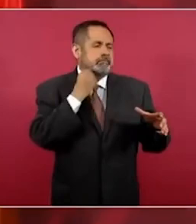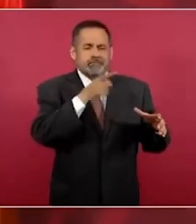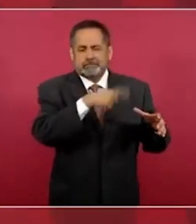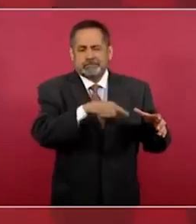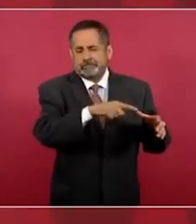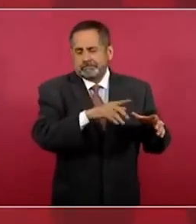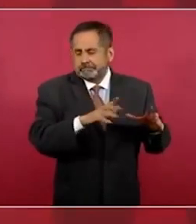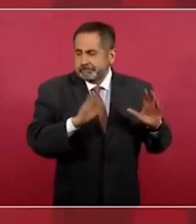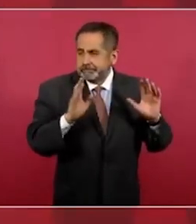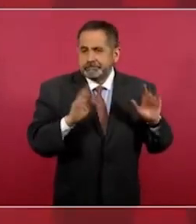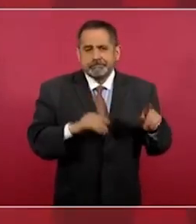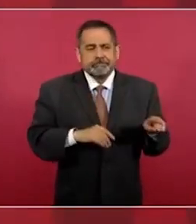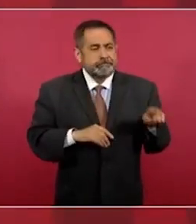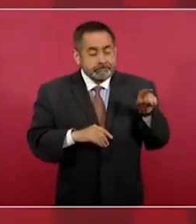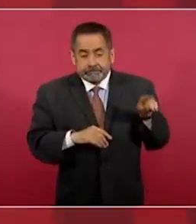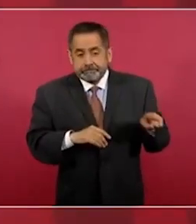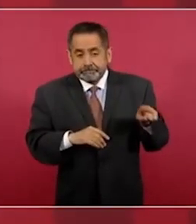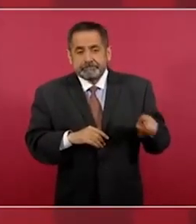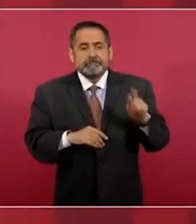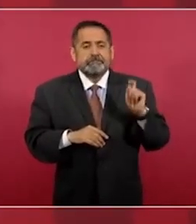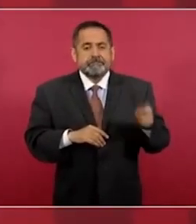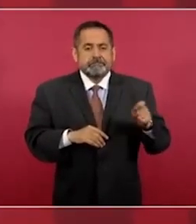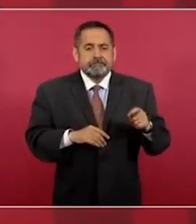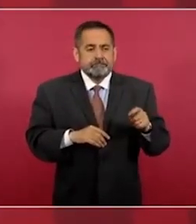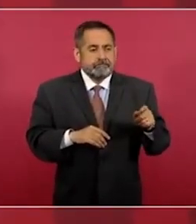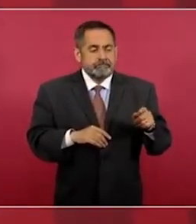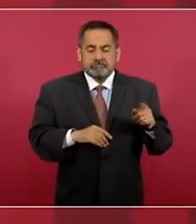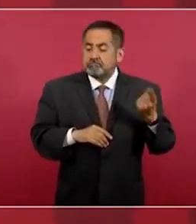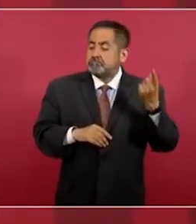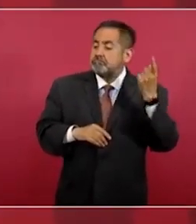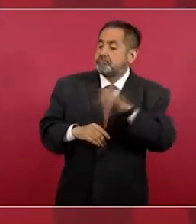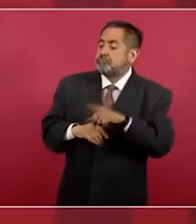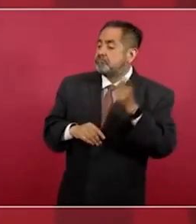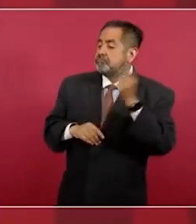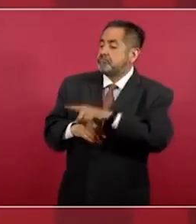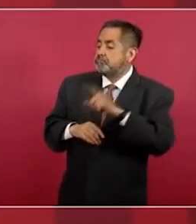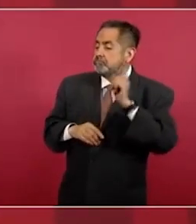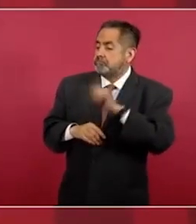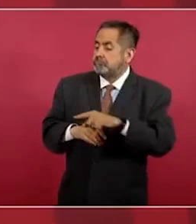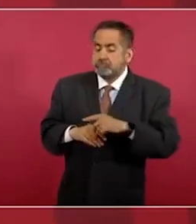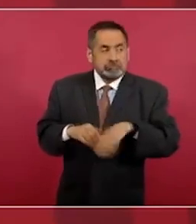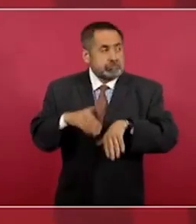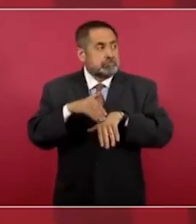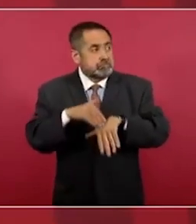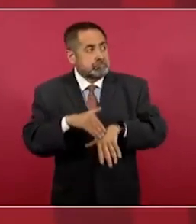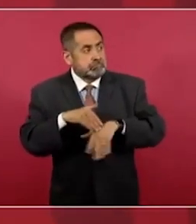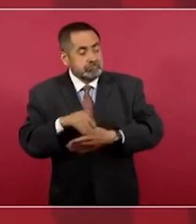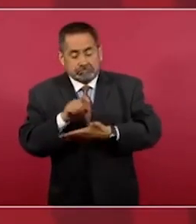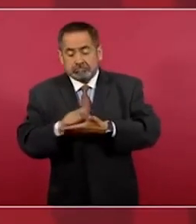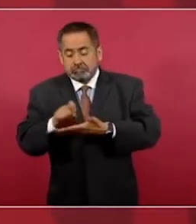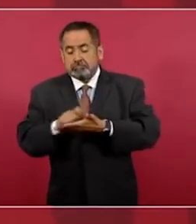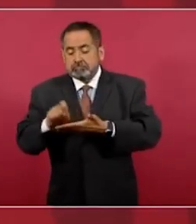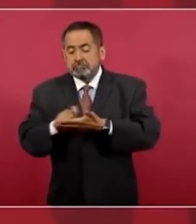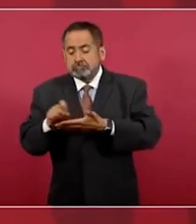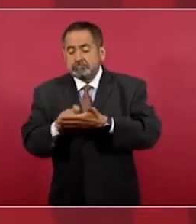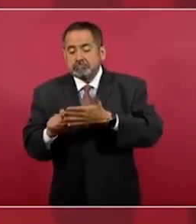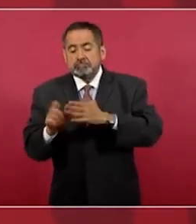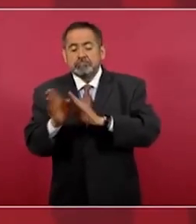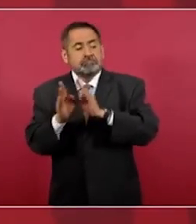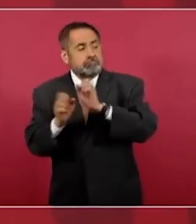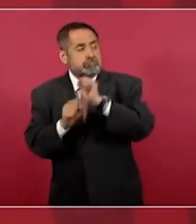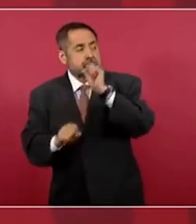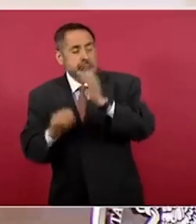hicieron los artículos de la Constitución cuando la reforma